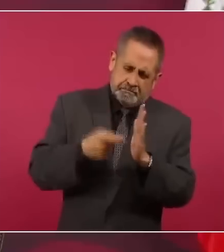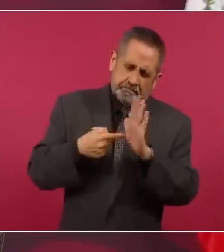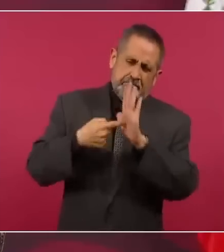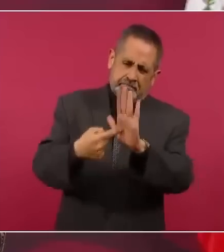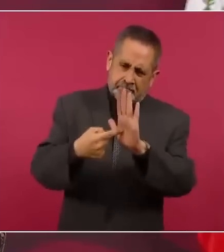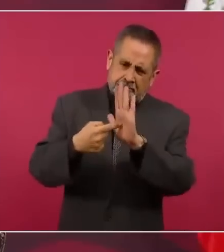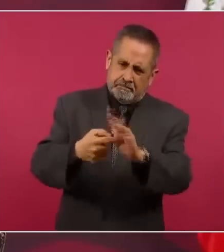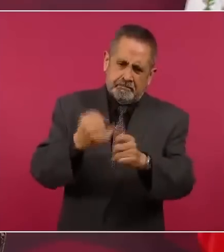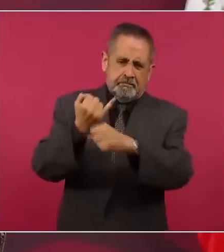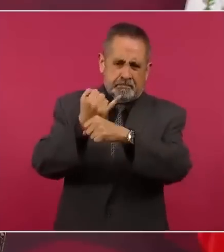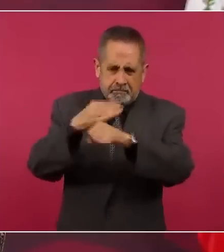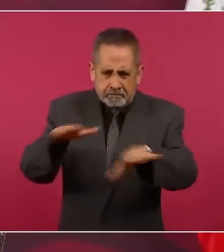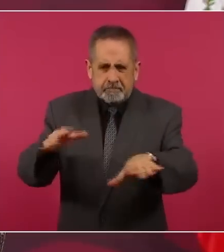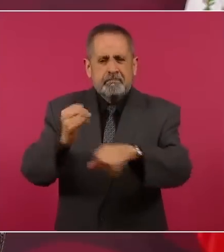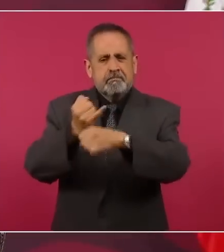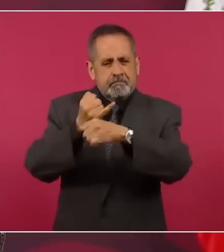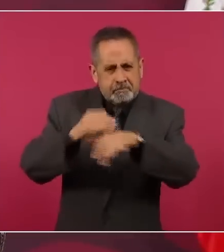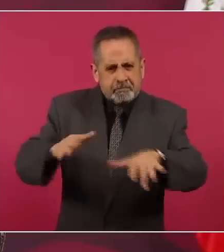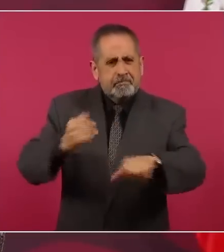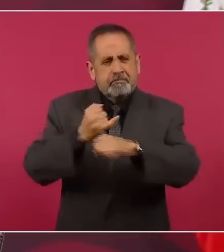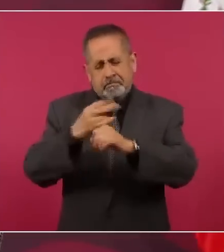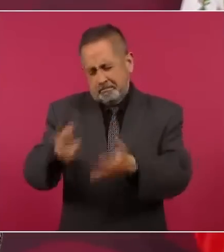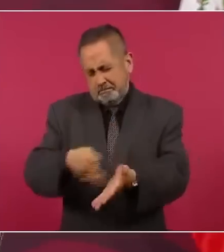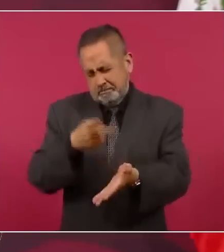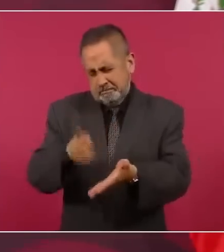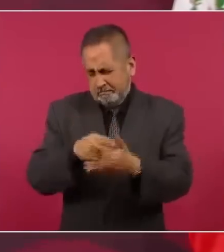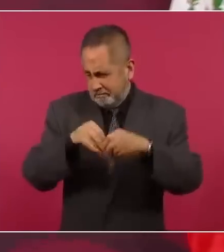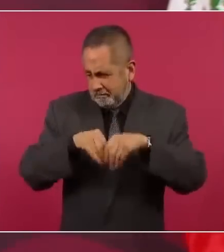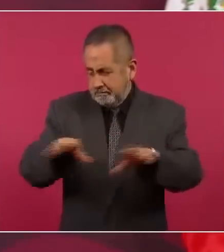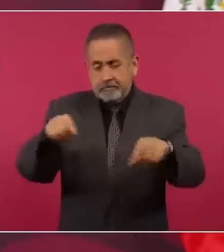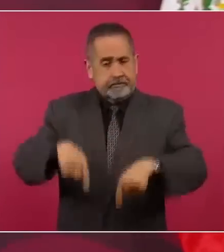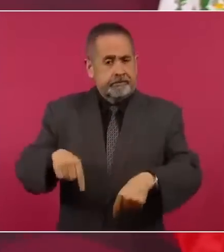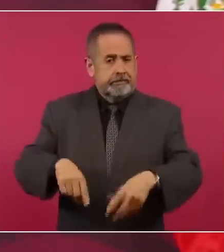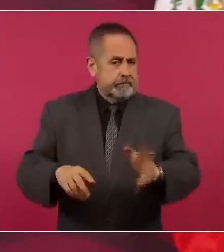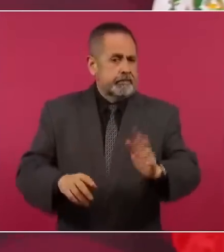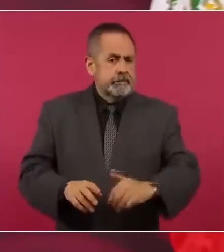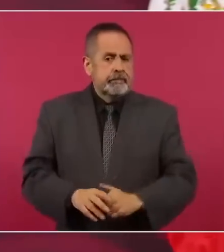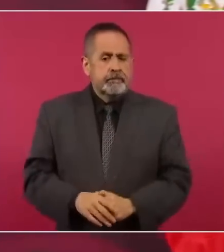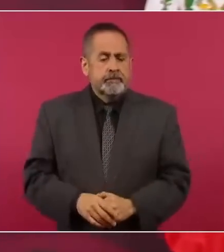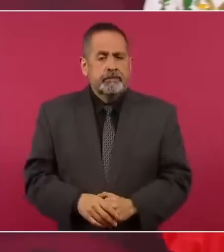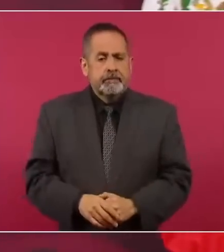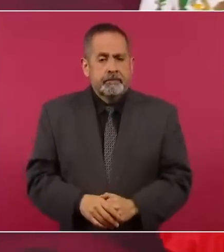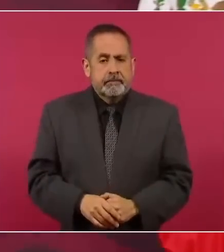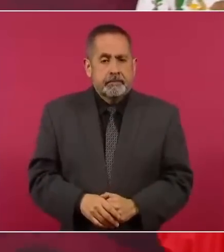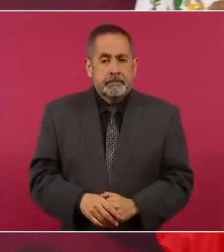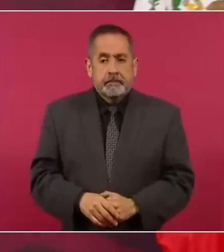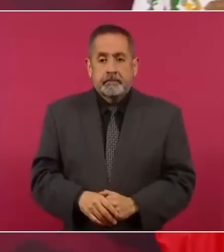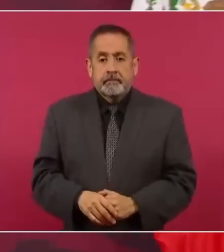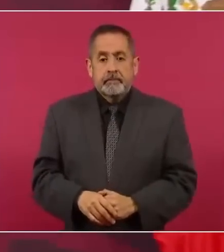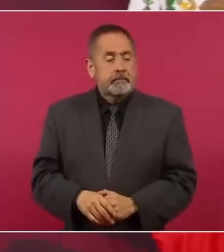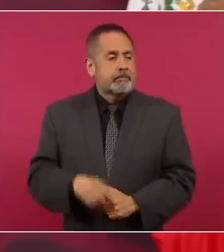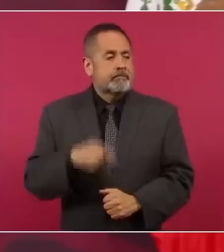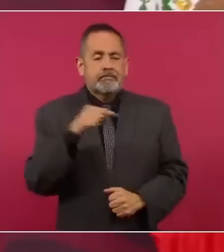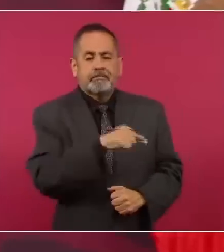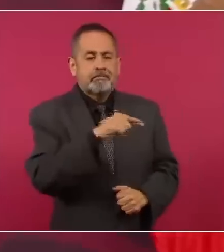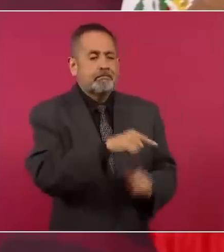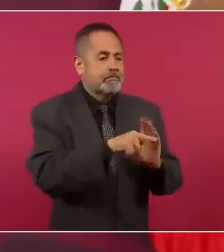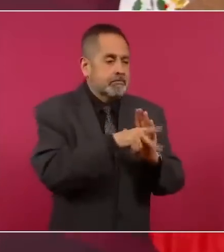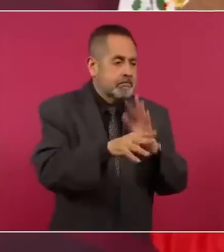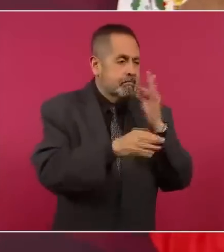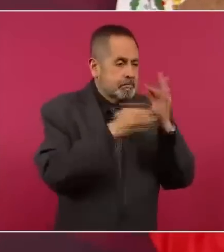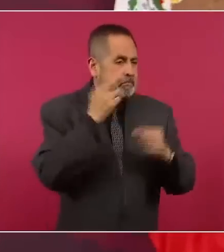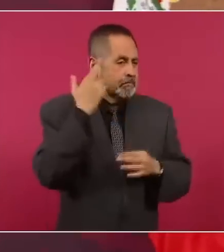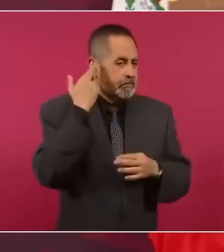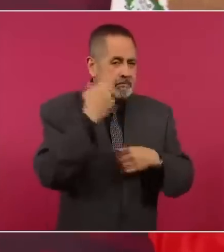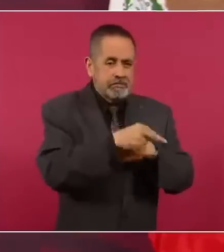porque en la mayoría de los medios convencionales son